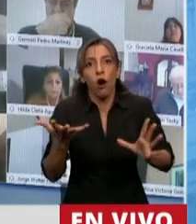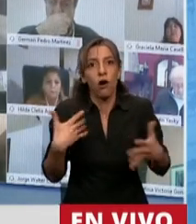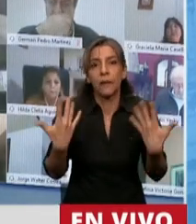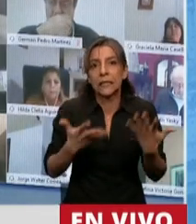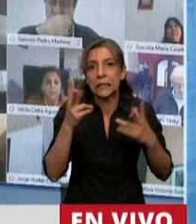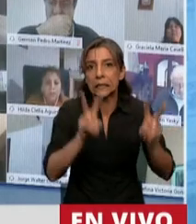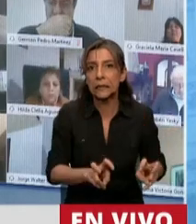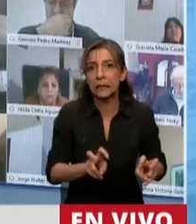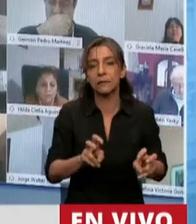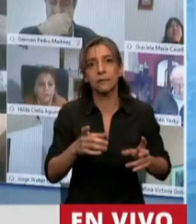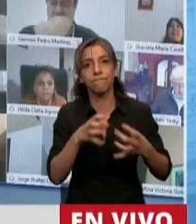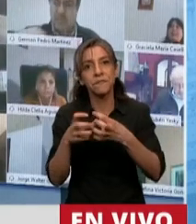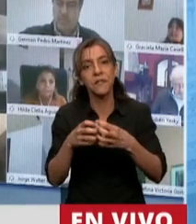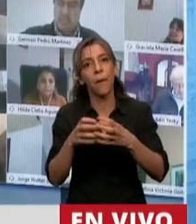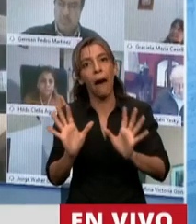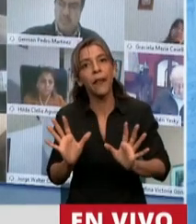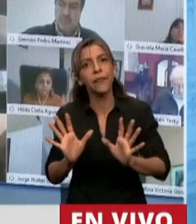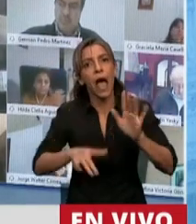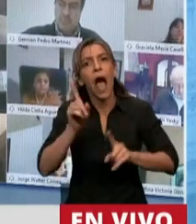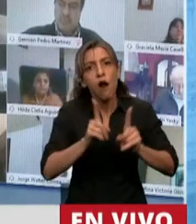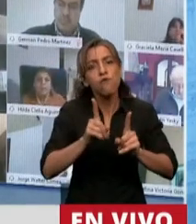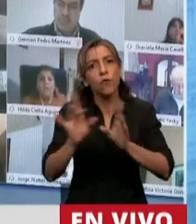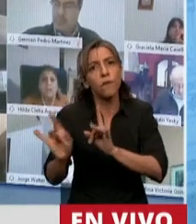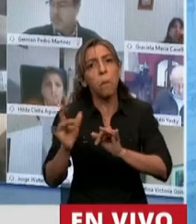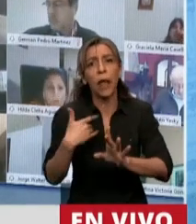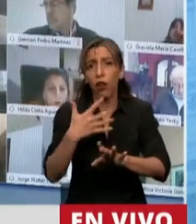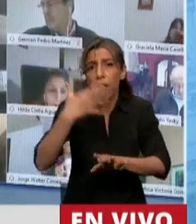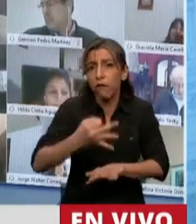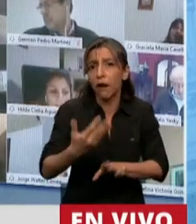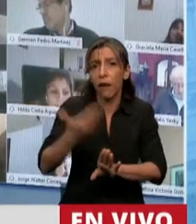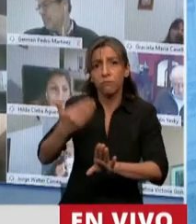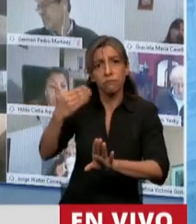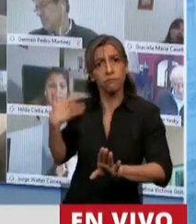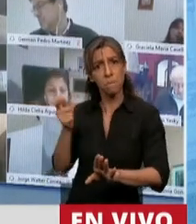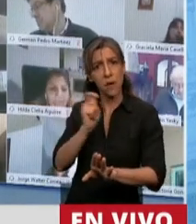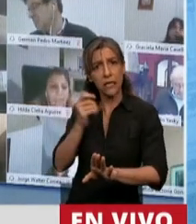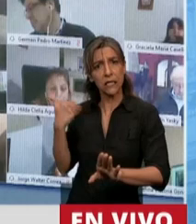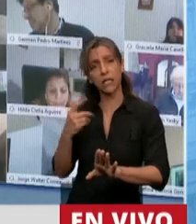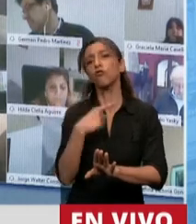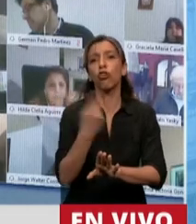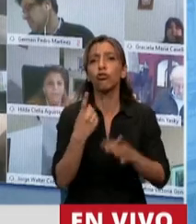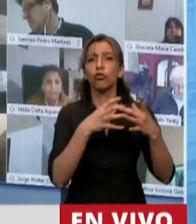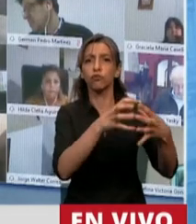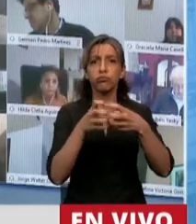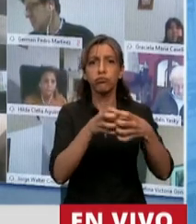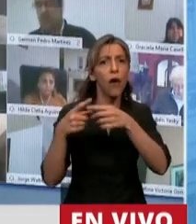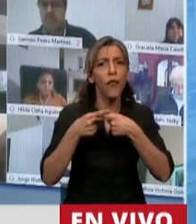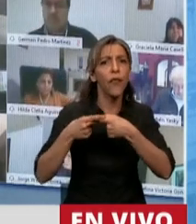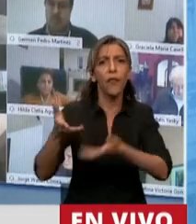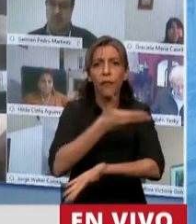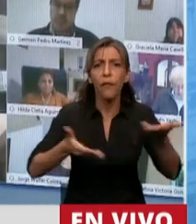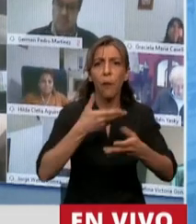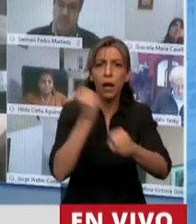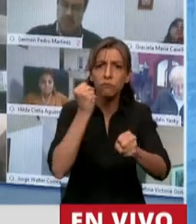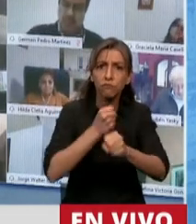Pero que, como lo vinimos haciendo hasta ahora, durante todos estos meses, estamos absolutamente de acuerdo y contestes a